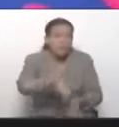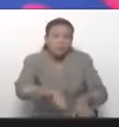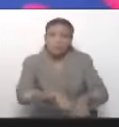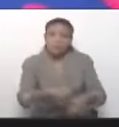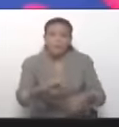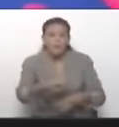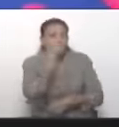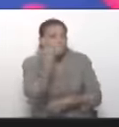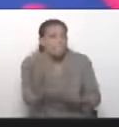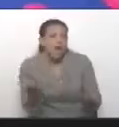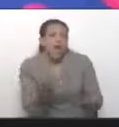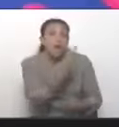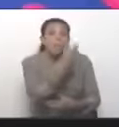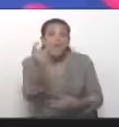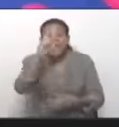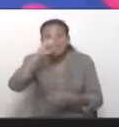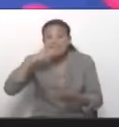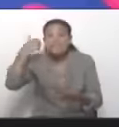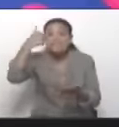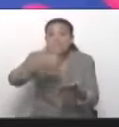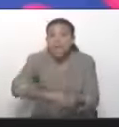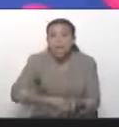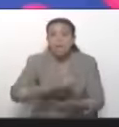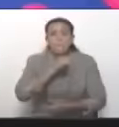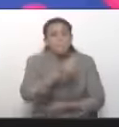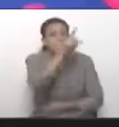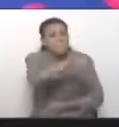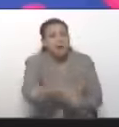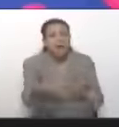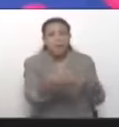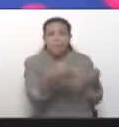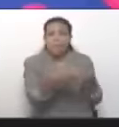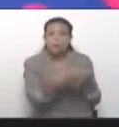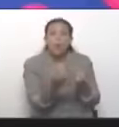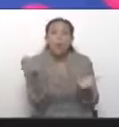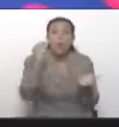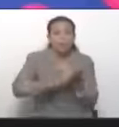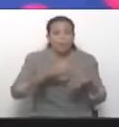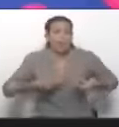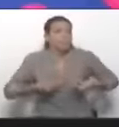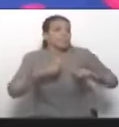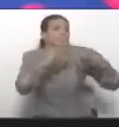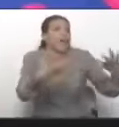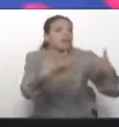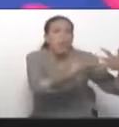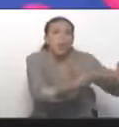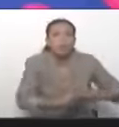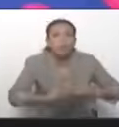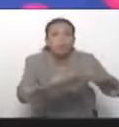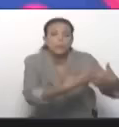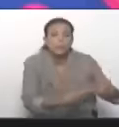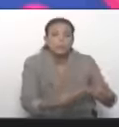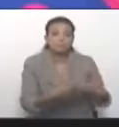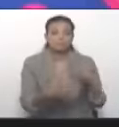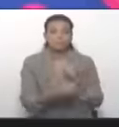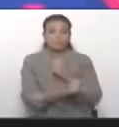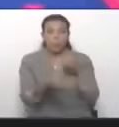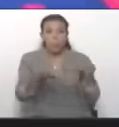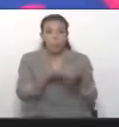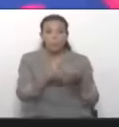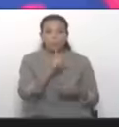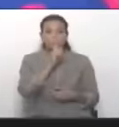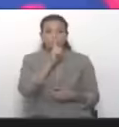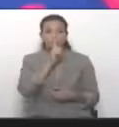traído el mal durante 20 años a este país. Y quieren entregar la patria. Por eso se complotan todos.